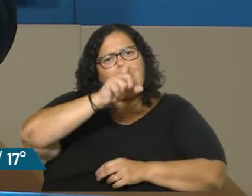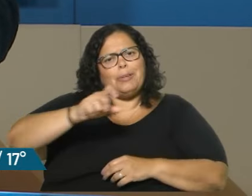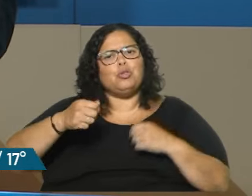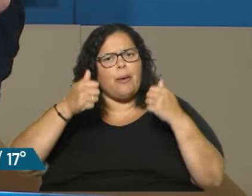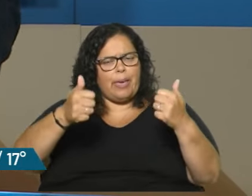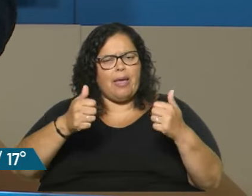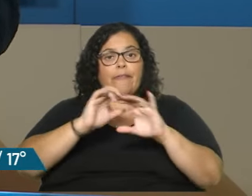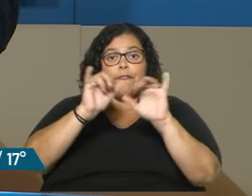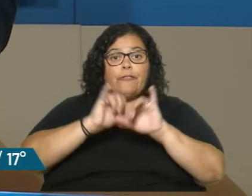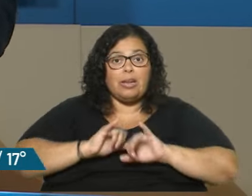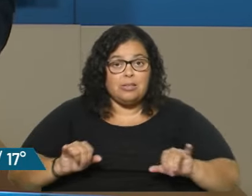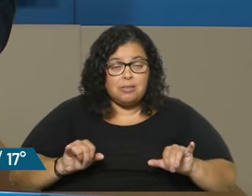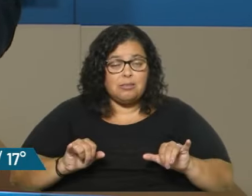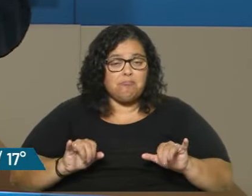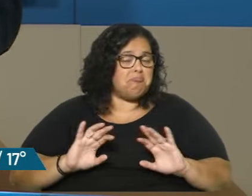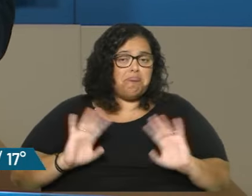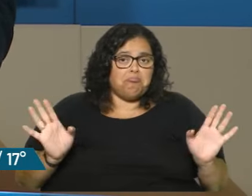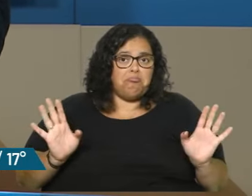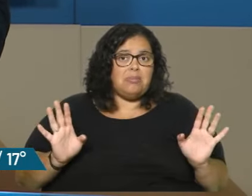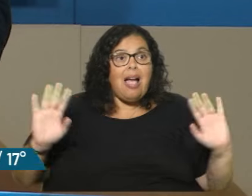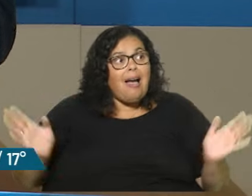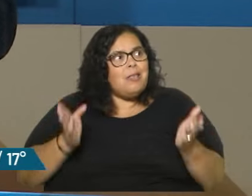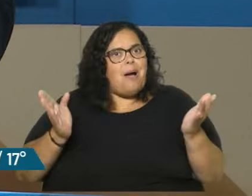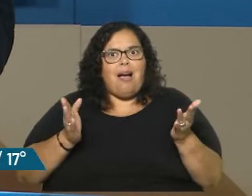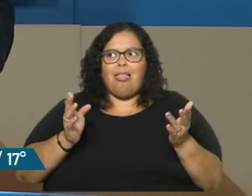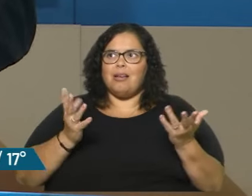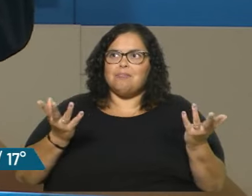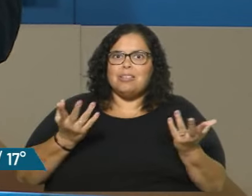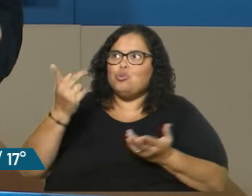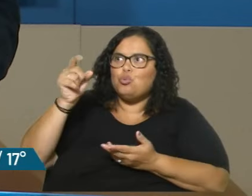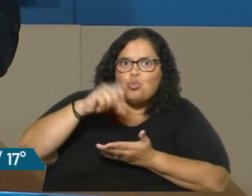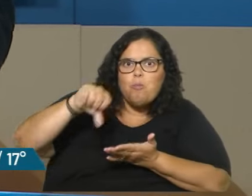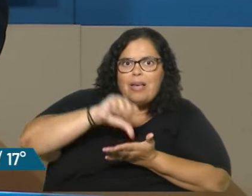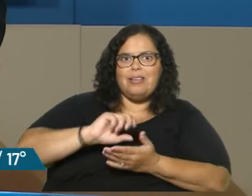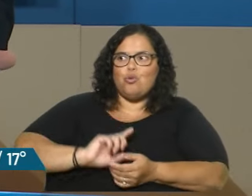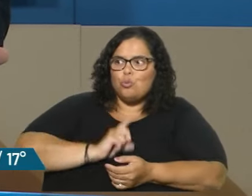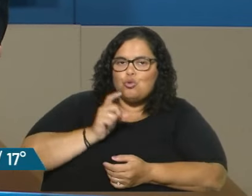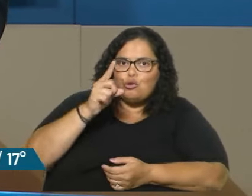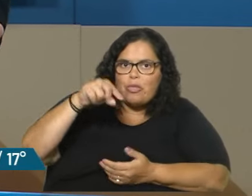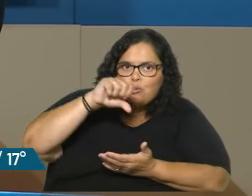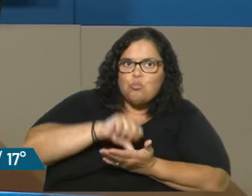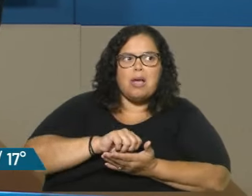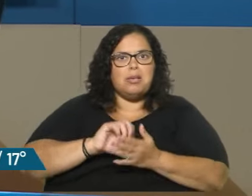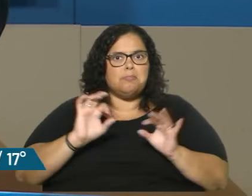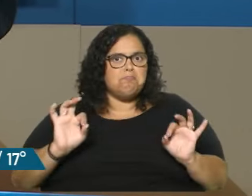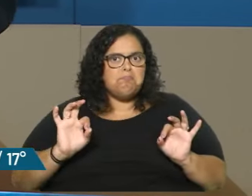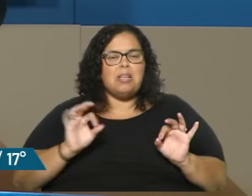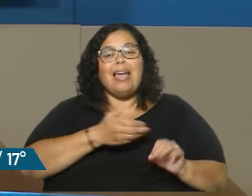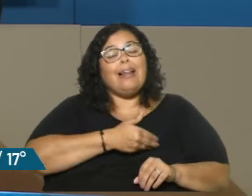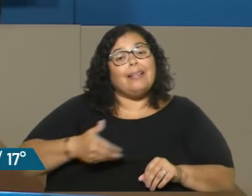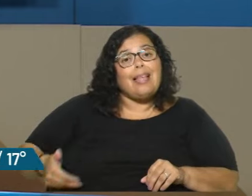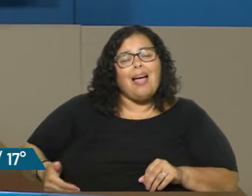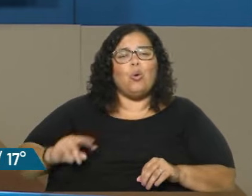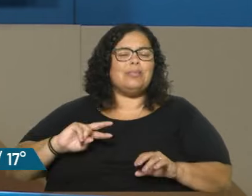y que estén, bueno, animadas en lo que están haciendo y en el país donde están, y orgullosas en el país donde están. El Estado es